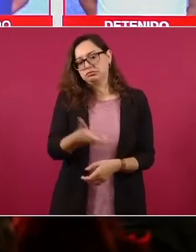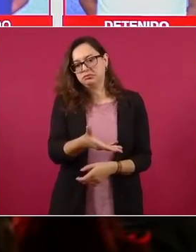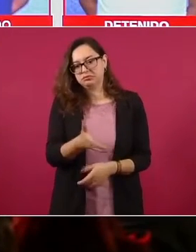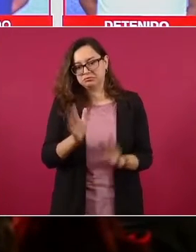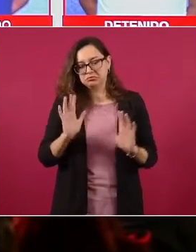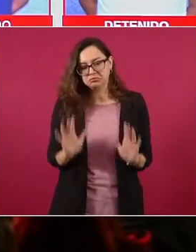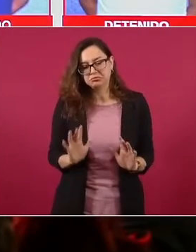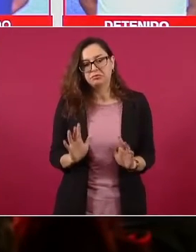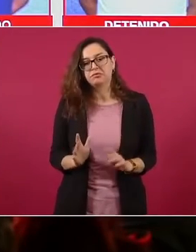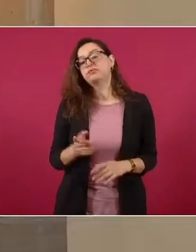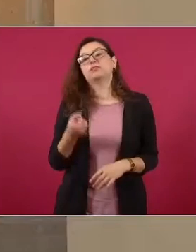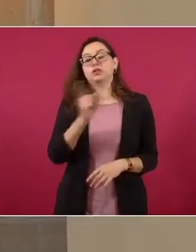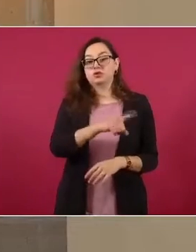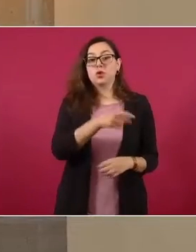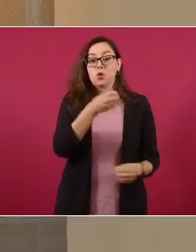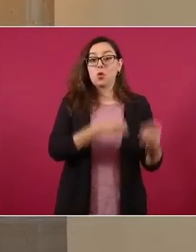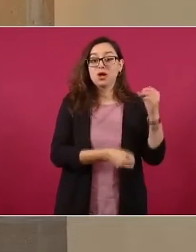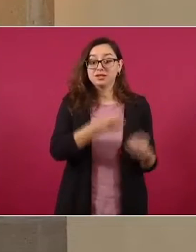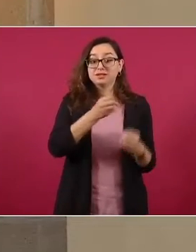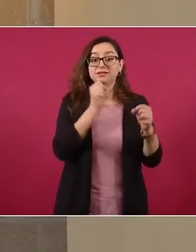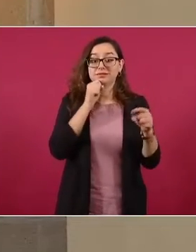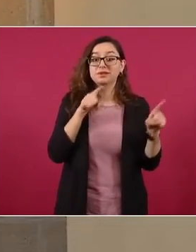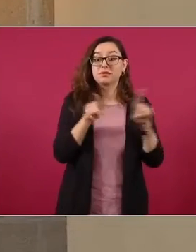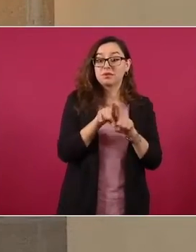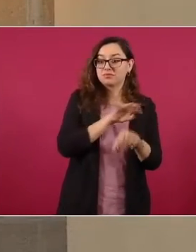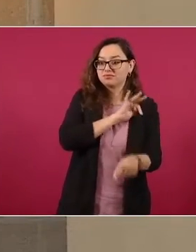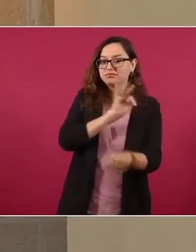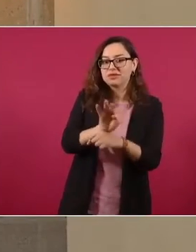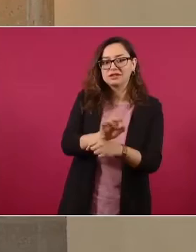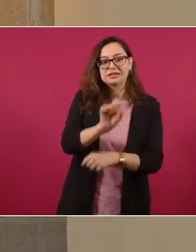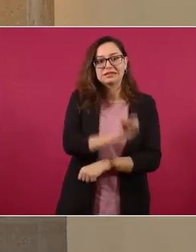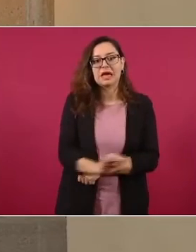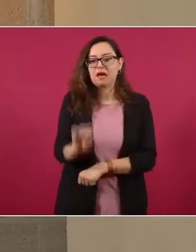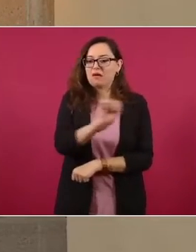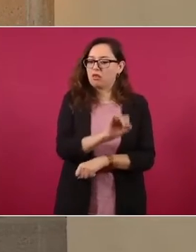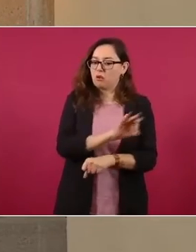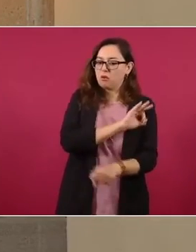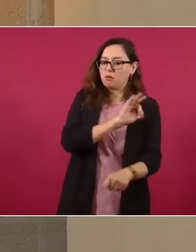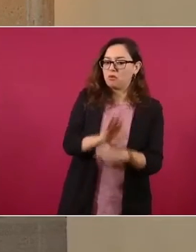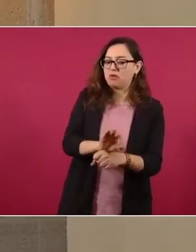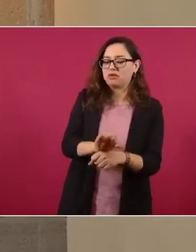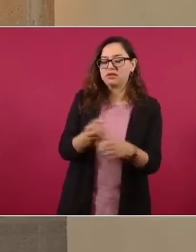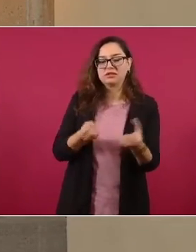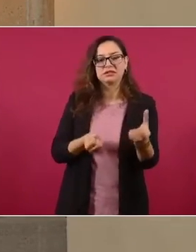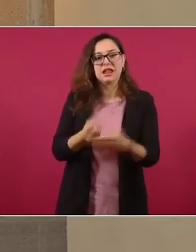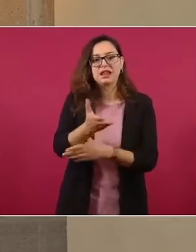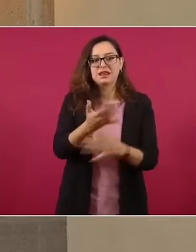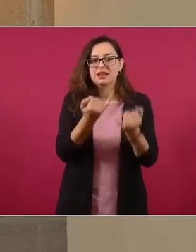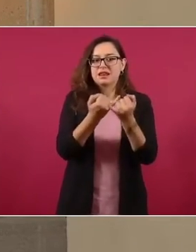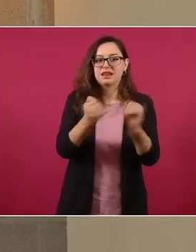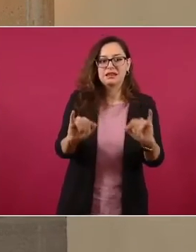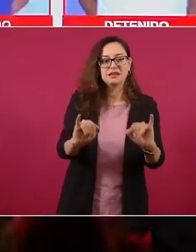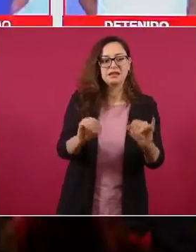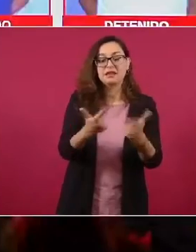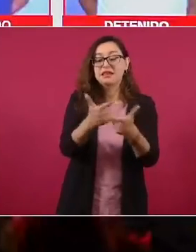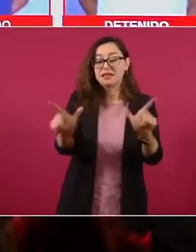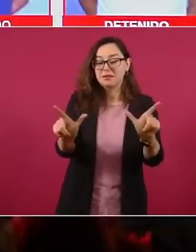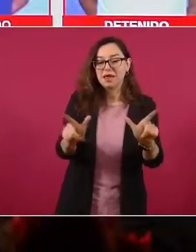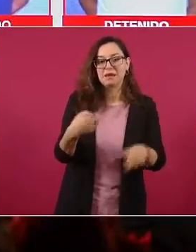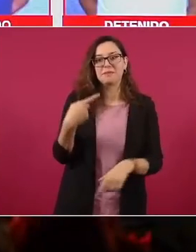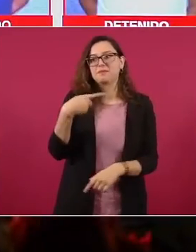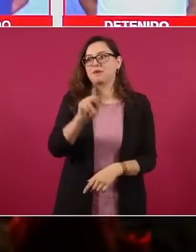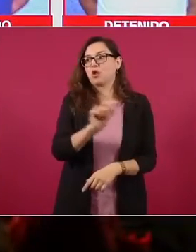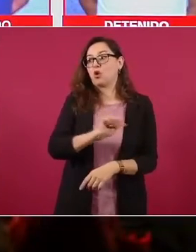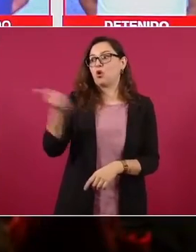juez pretendía dejarlo en libertad un fin de semana, como decía el presidente, un sabadaso, pero había una orden de aprehensión de otro